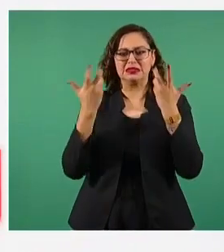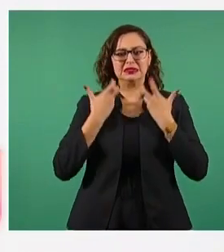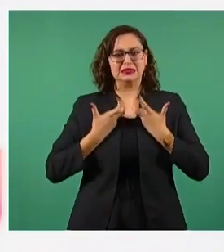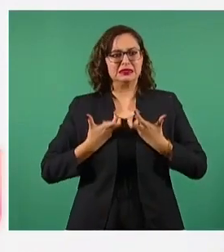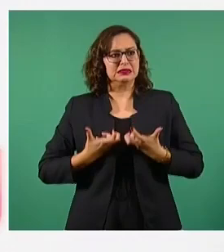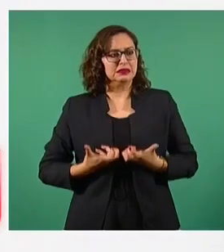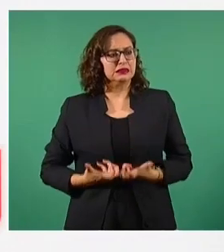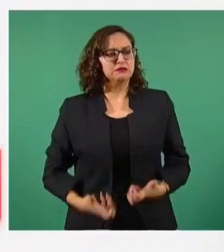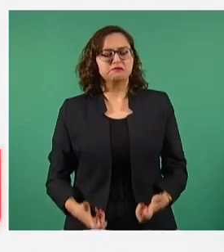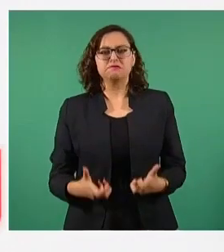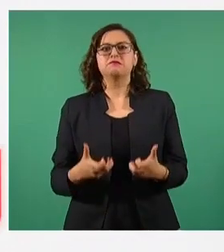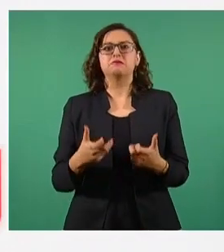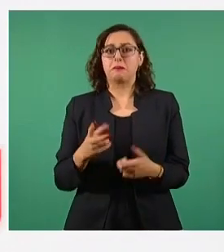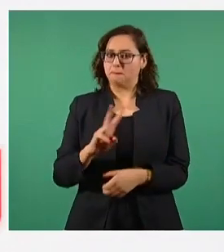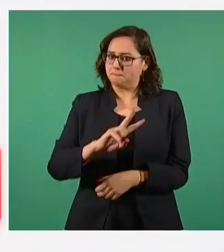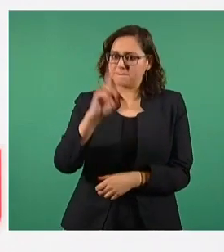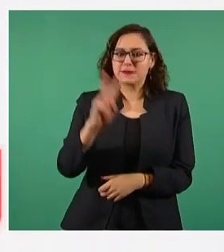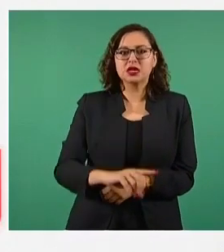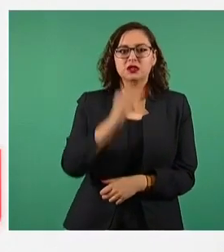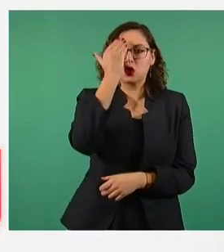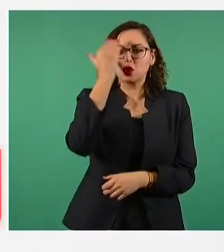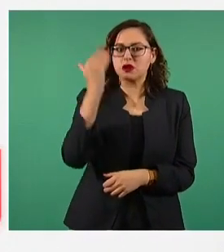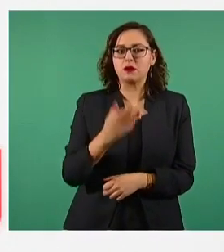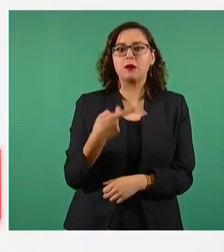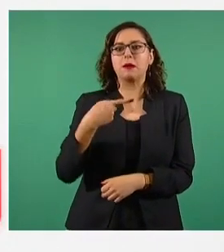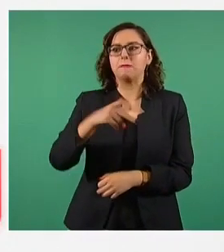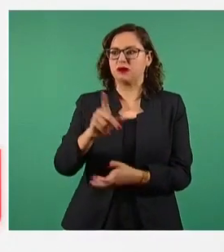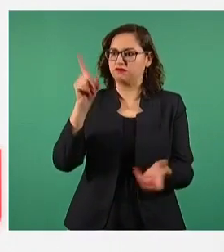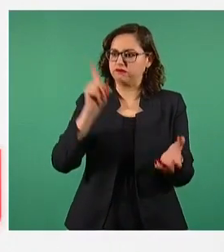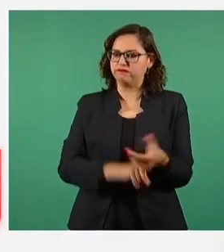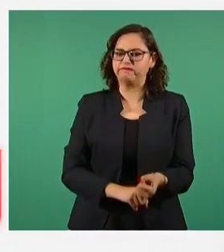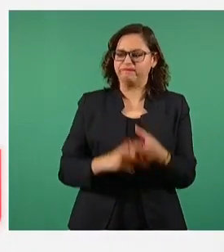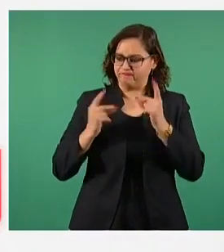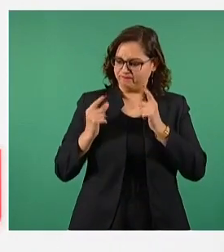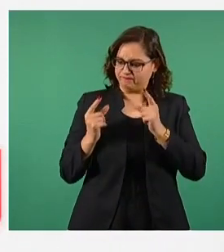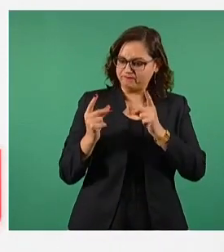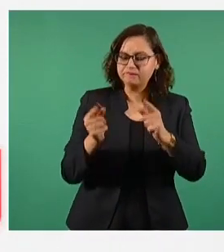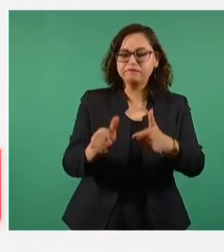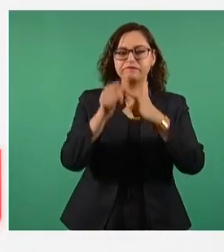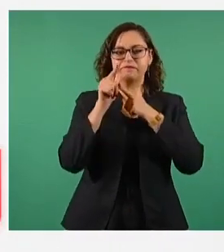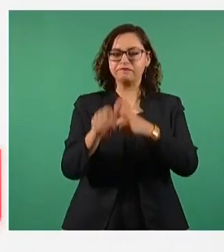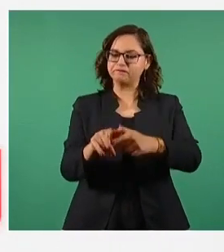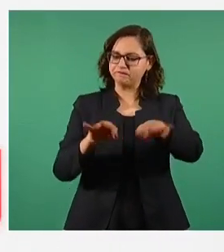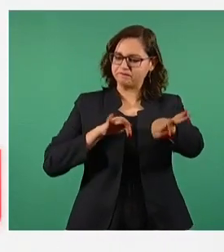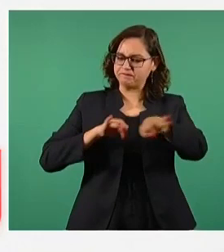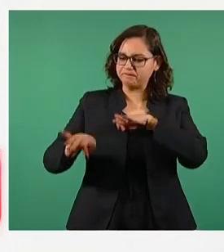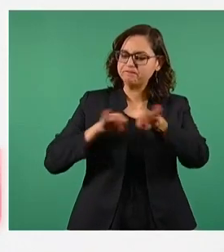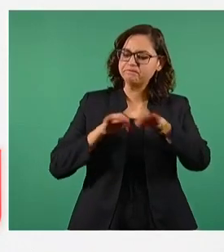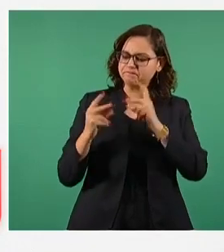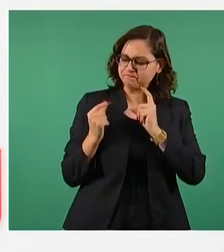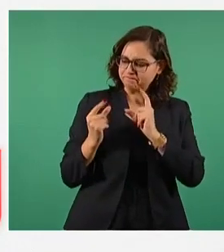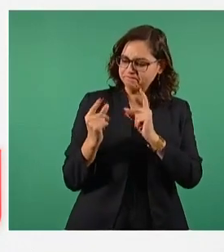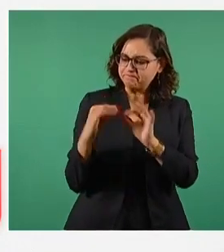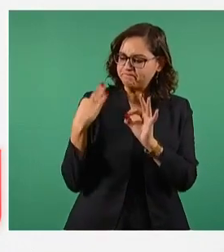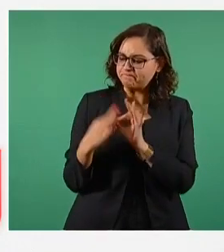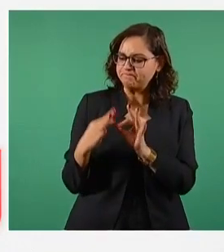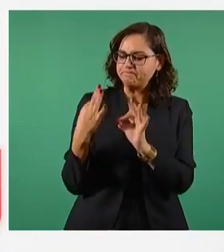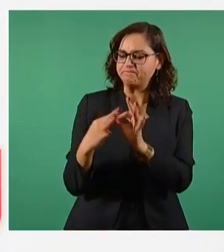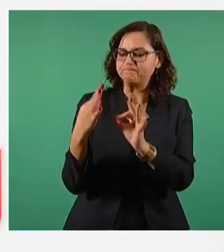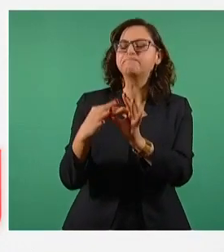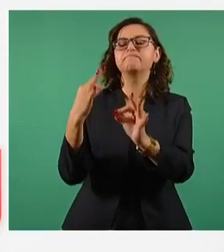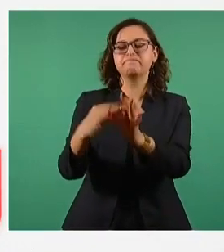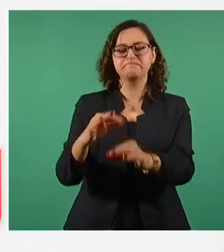de trabajar para consumar la Cuarta Transformación de la Vida Pública de México. Es evidente que si